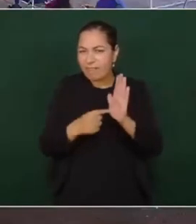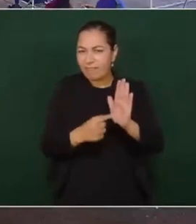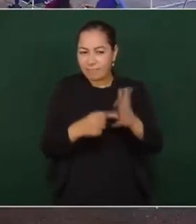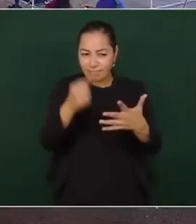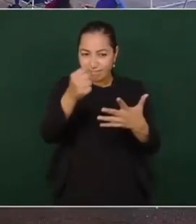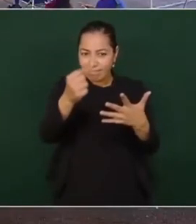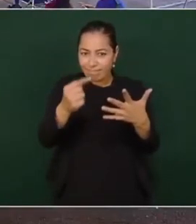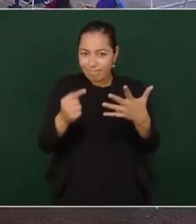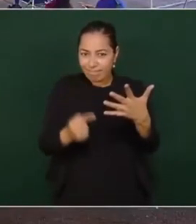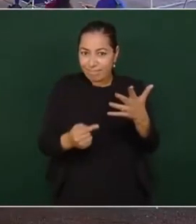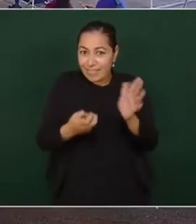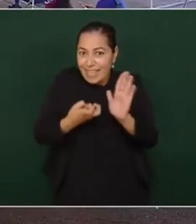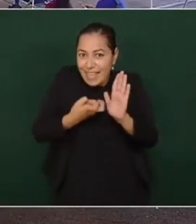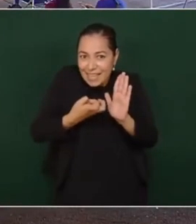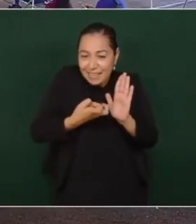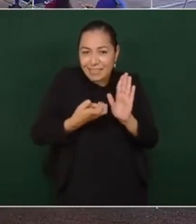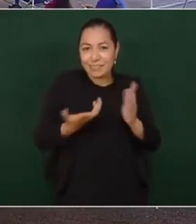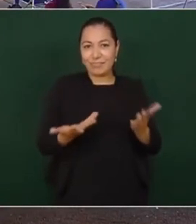pues sobre eso